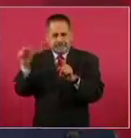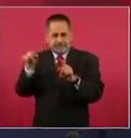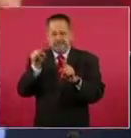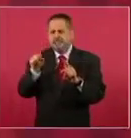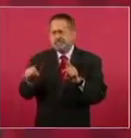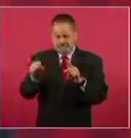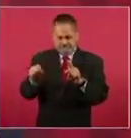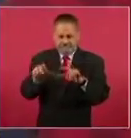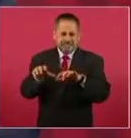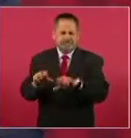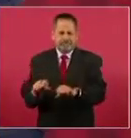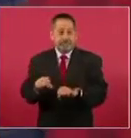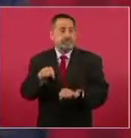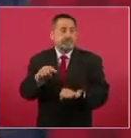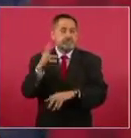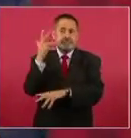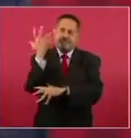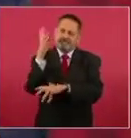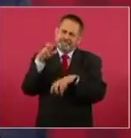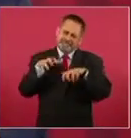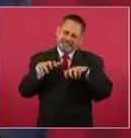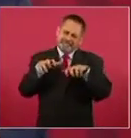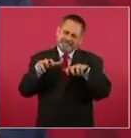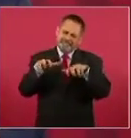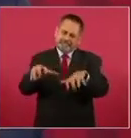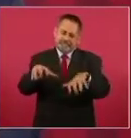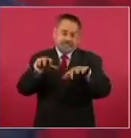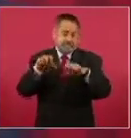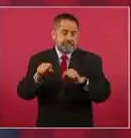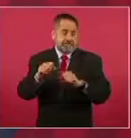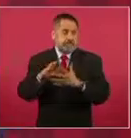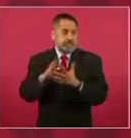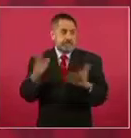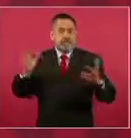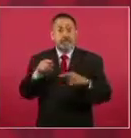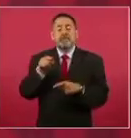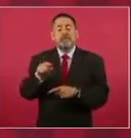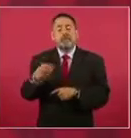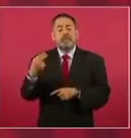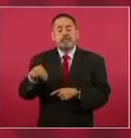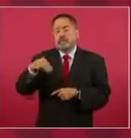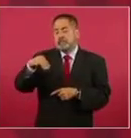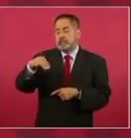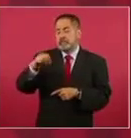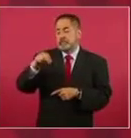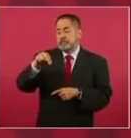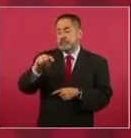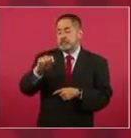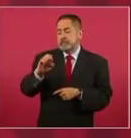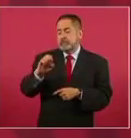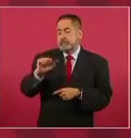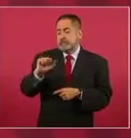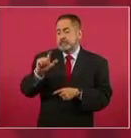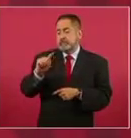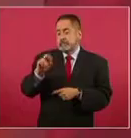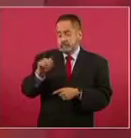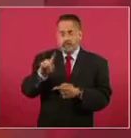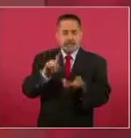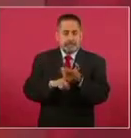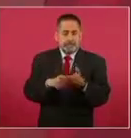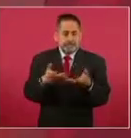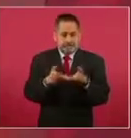ese Selva, Monte Alto, que va a pasar a formar parte de la reserva,